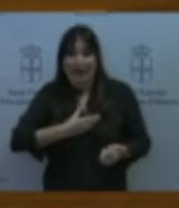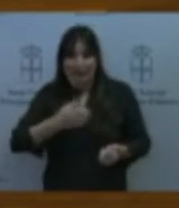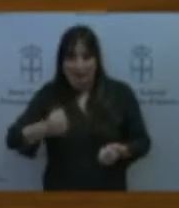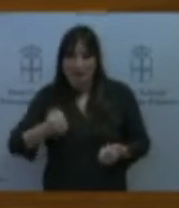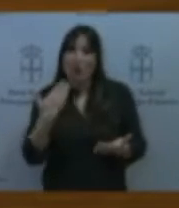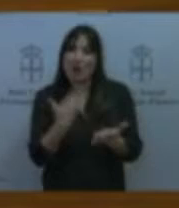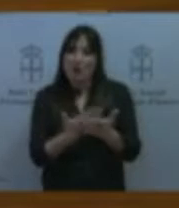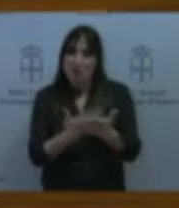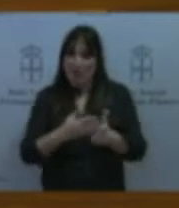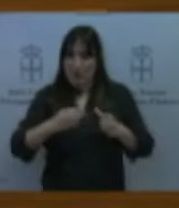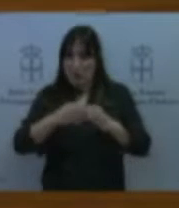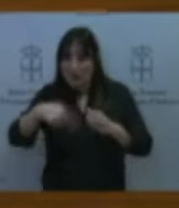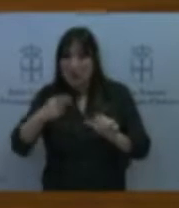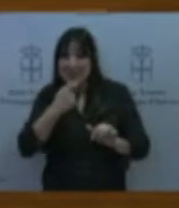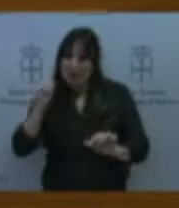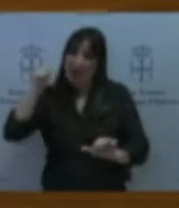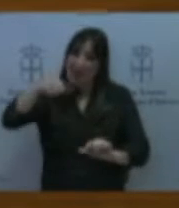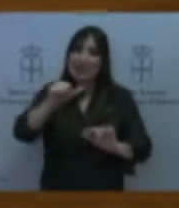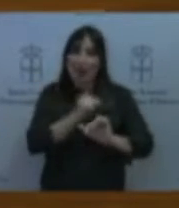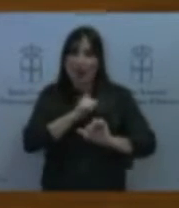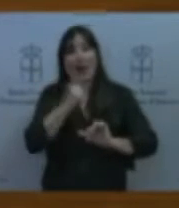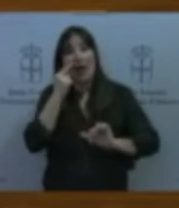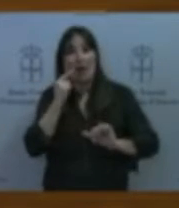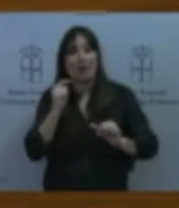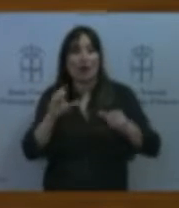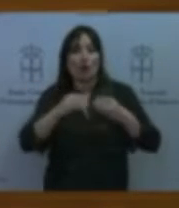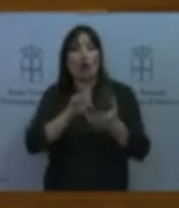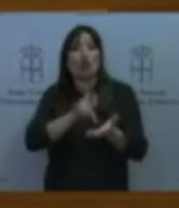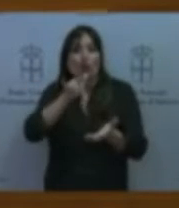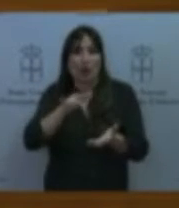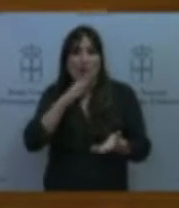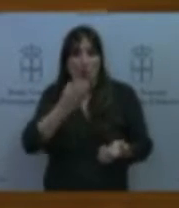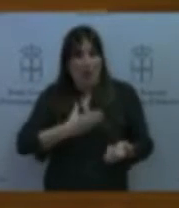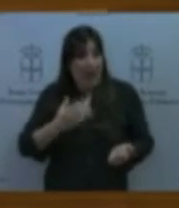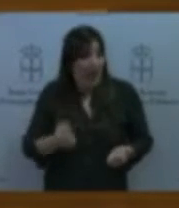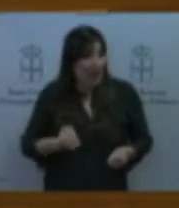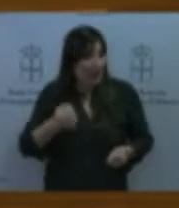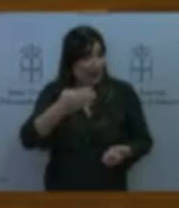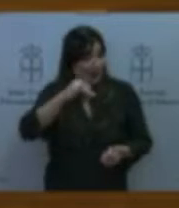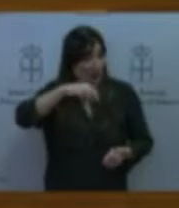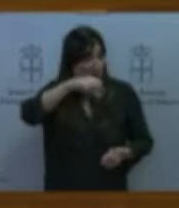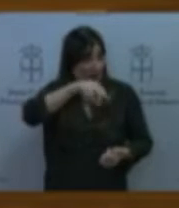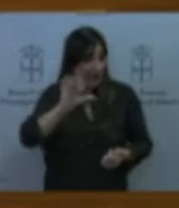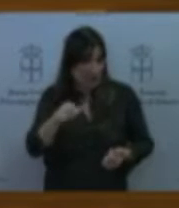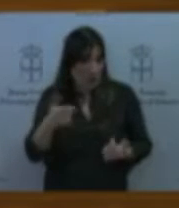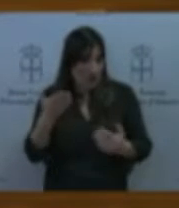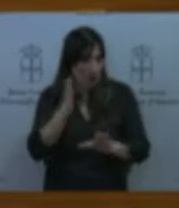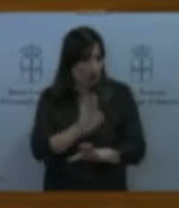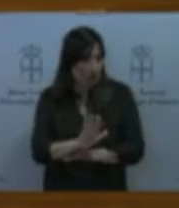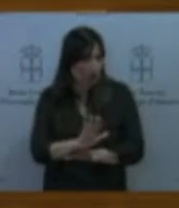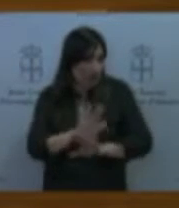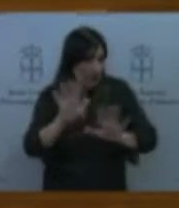la representatividad del alcalde de Viménez yo creo que nadie la pondrá en tela de juicio es la persona responsable del consejo